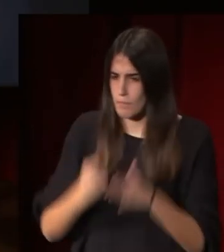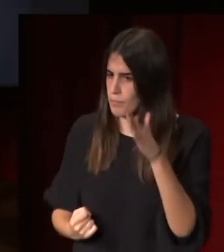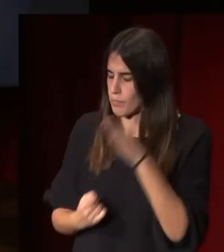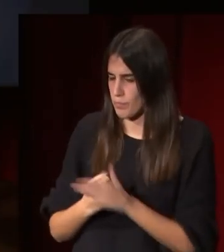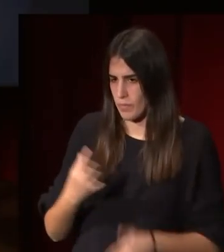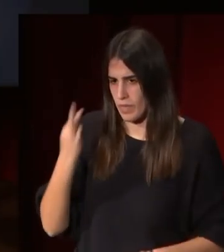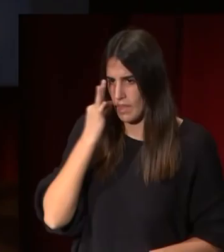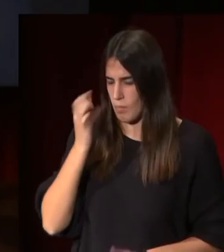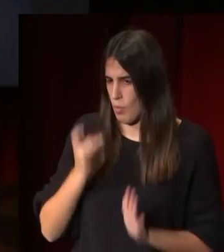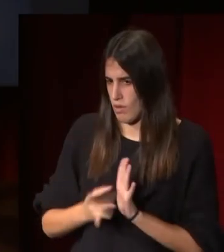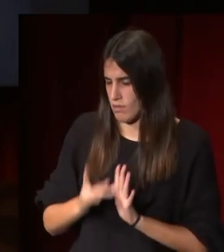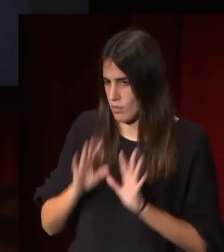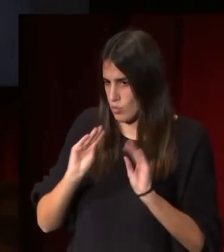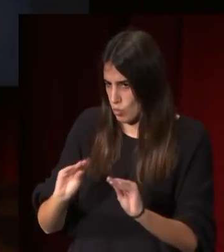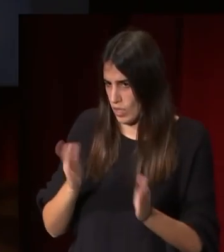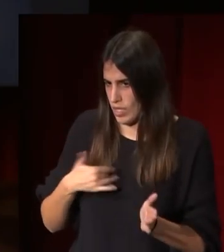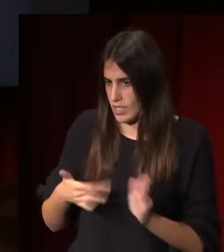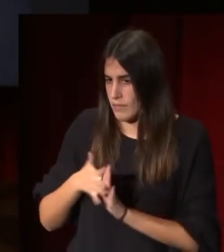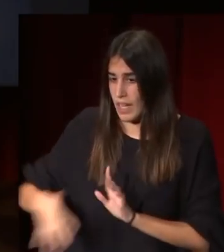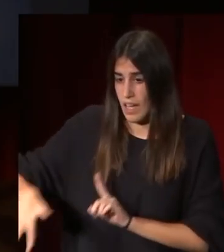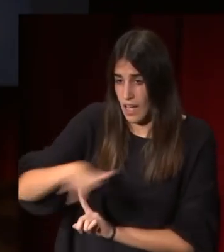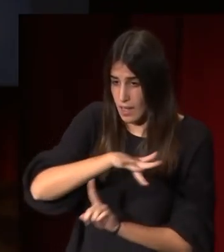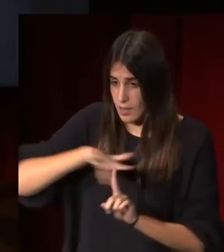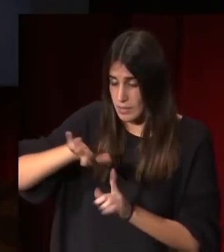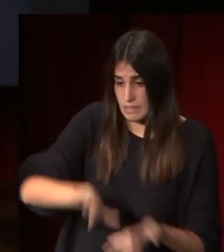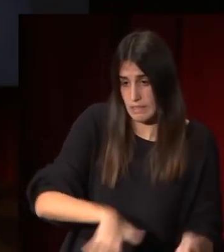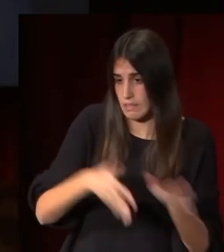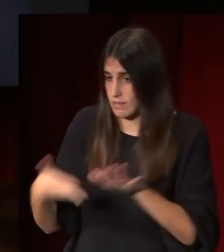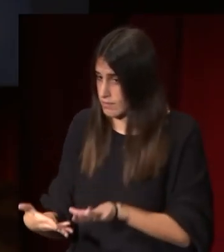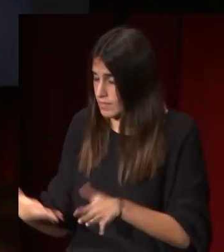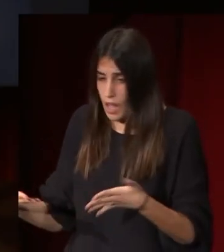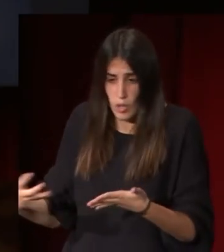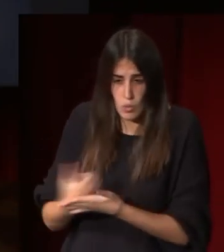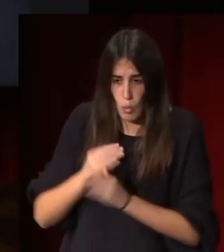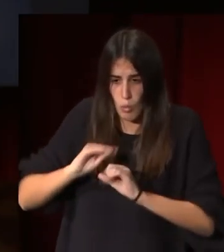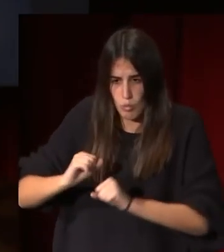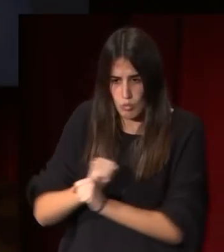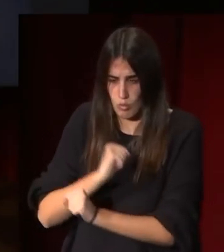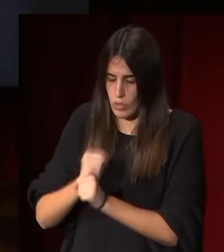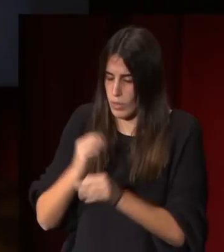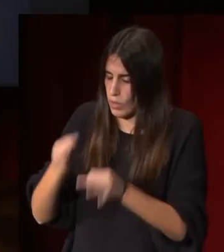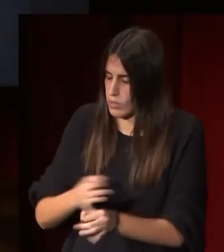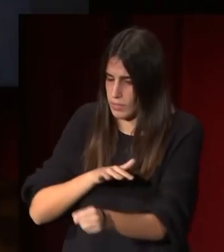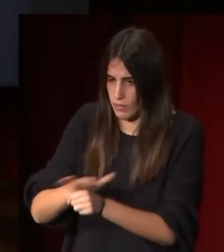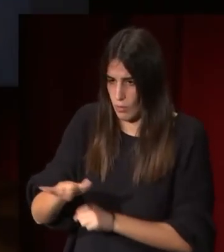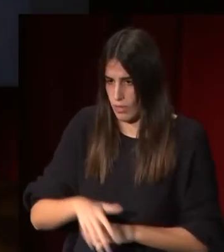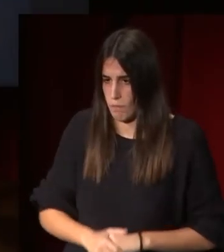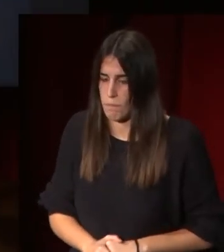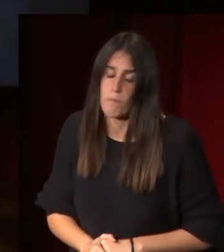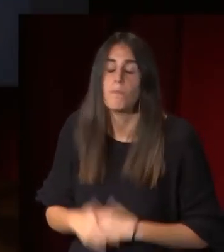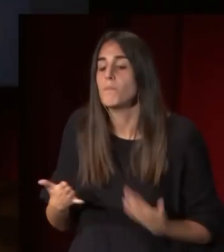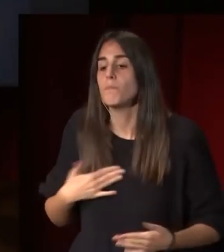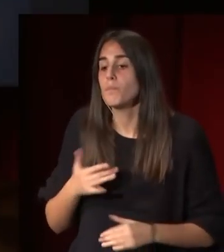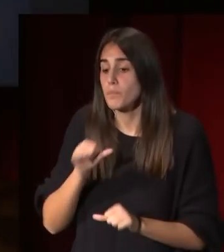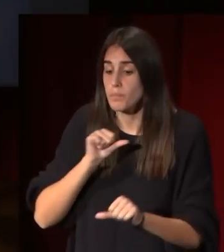y ese ambiente canoviano lo va a aplicar a todo lo que vendrá a continuación y lo que vendrá a continuación